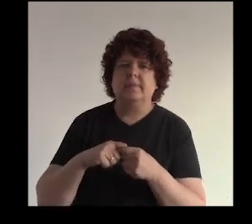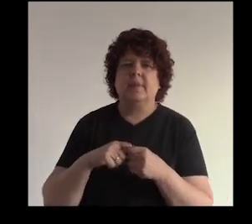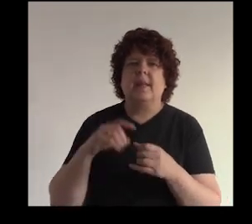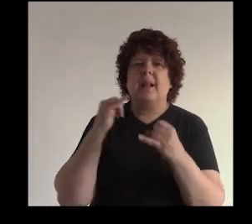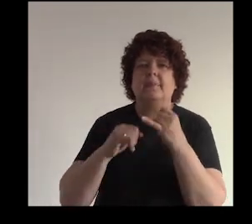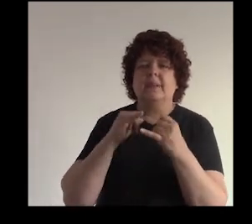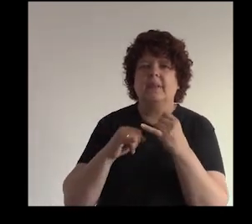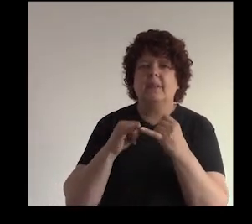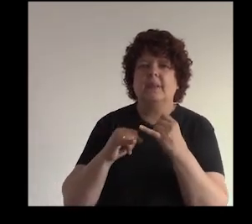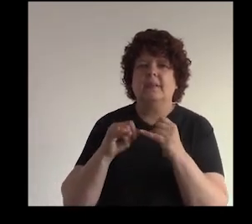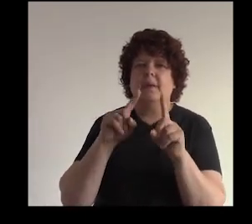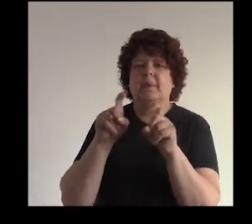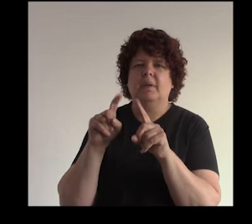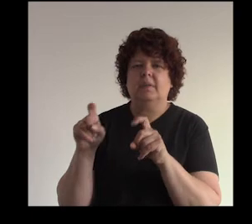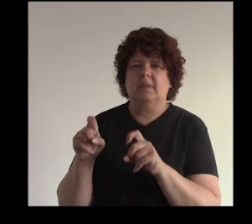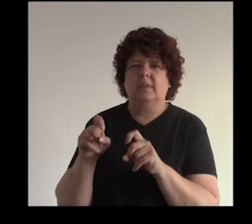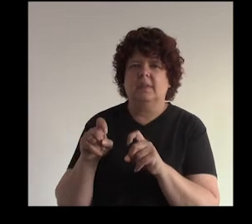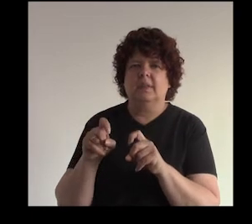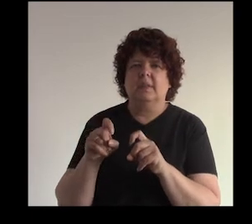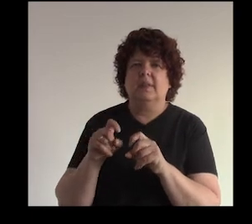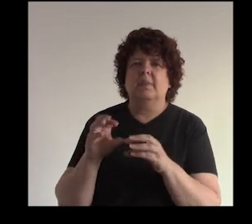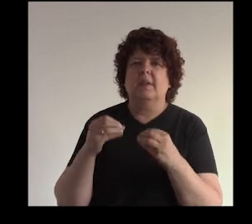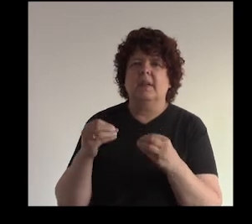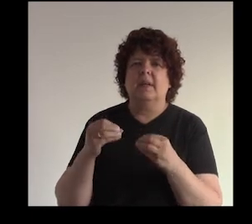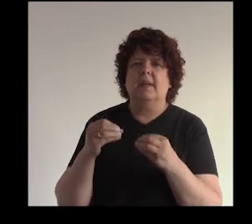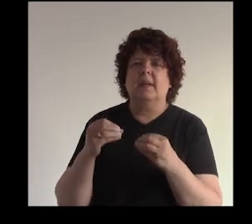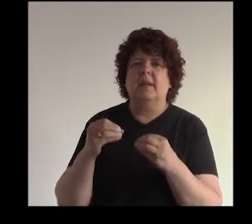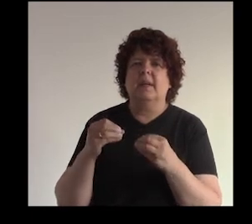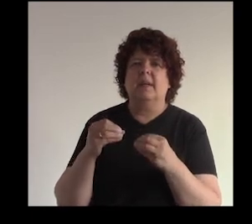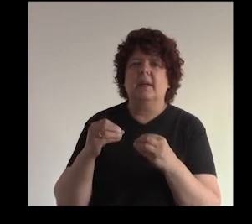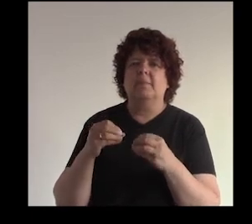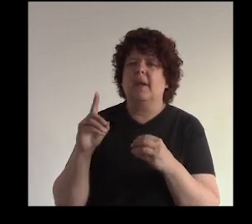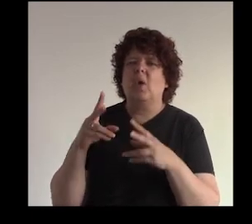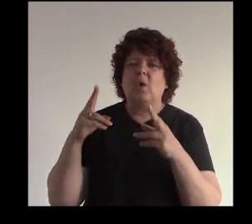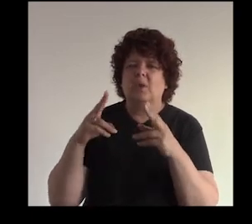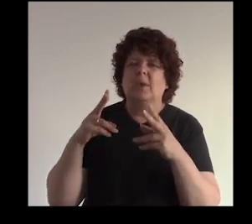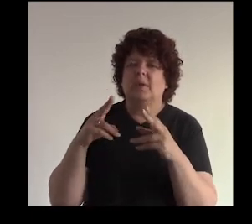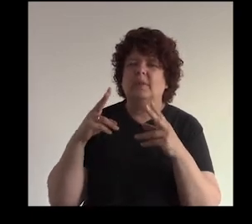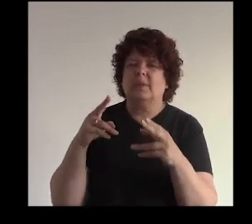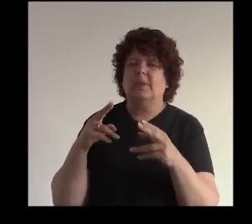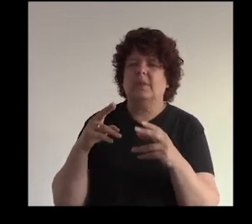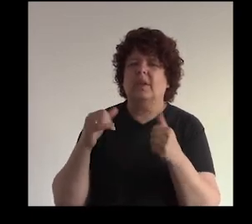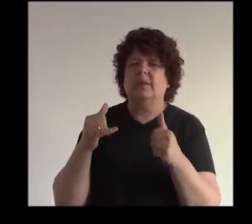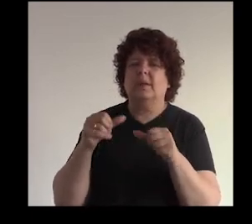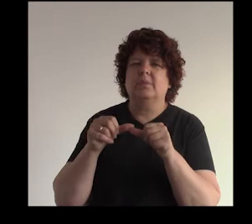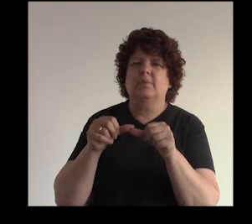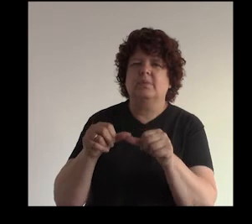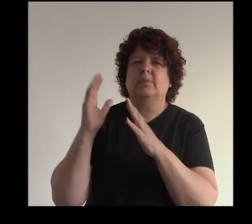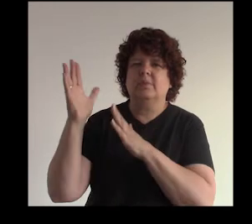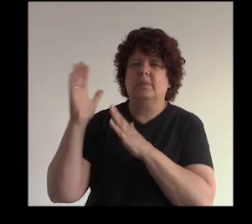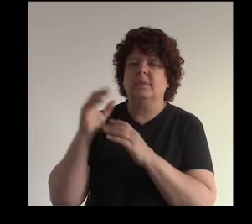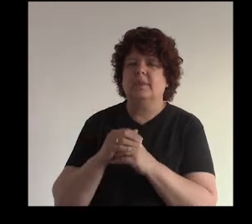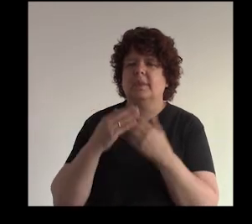que al final nos hacen las preguntas para que nuestro ponente no pueda para no interrumpir la relación de lo que estamos